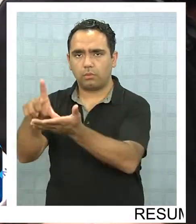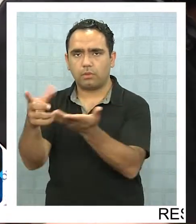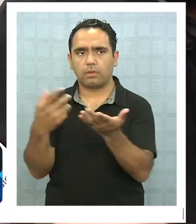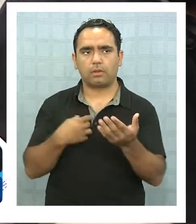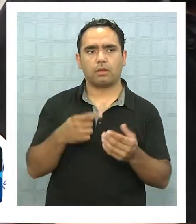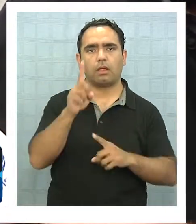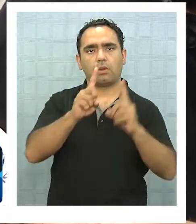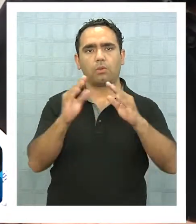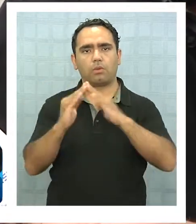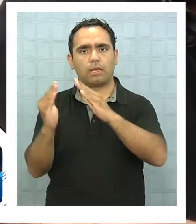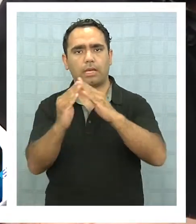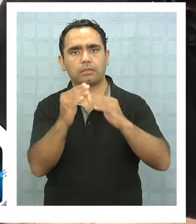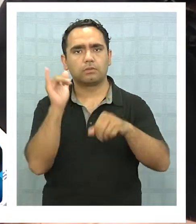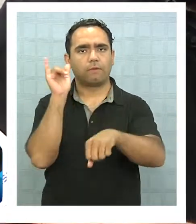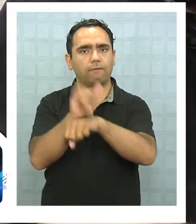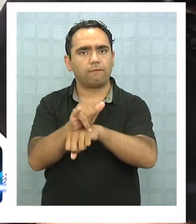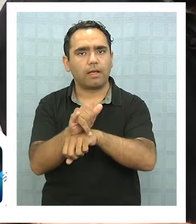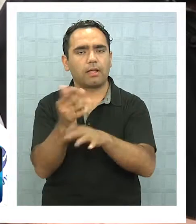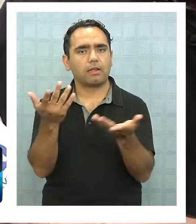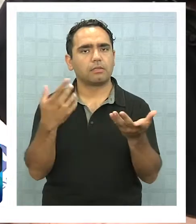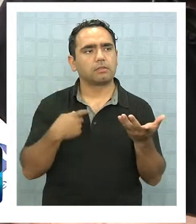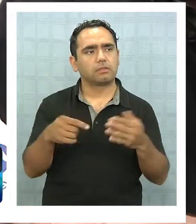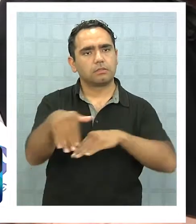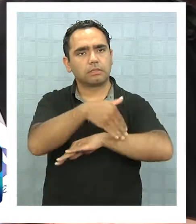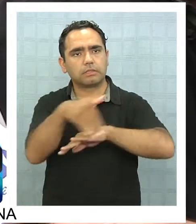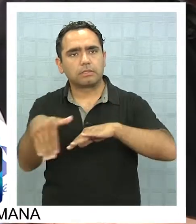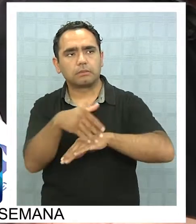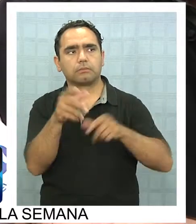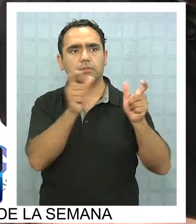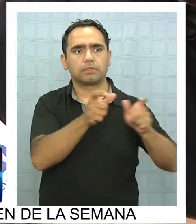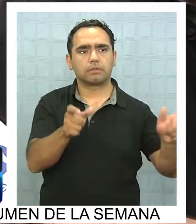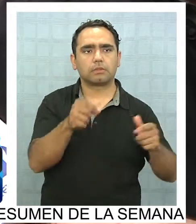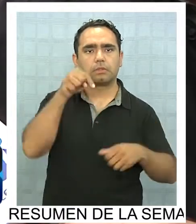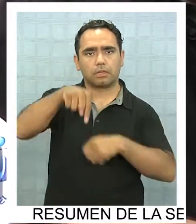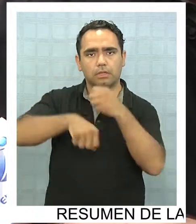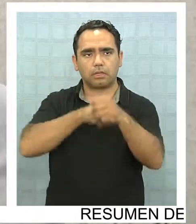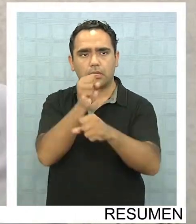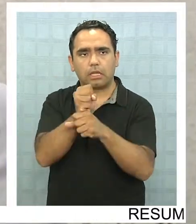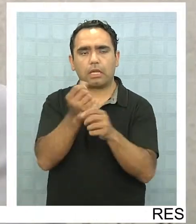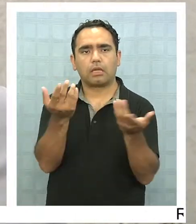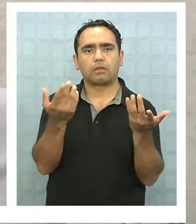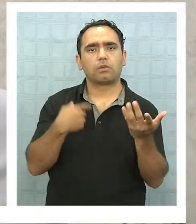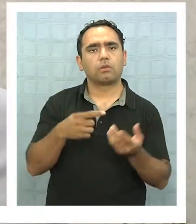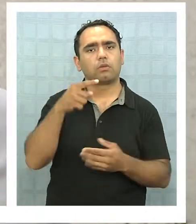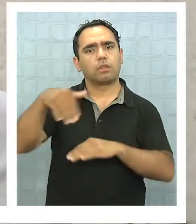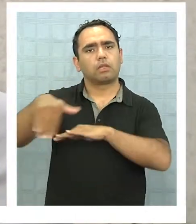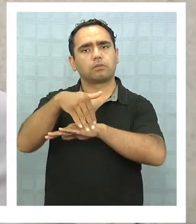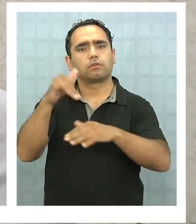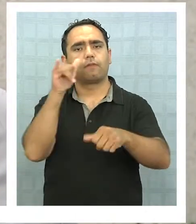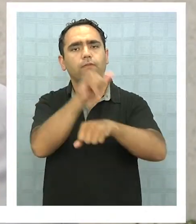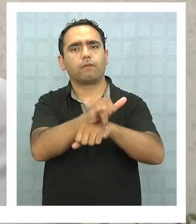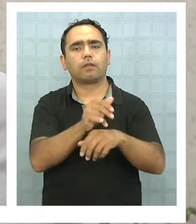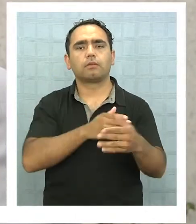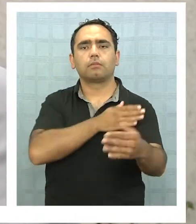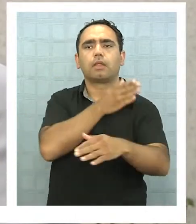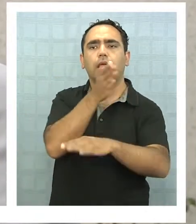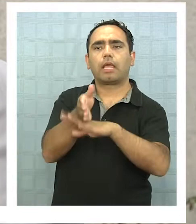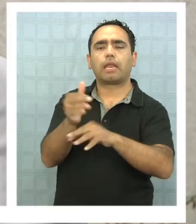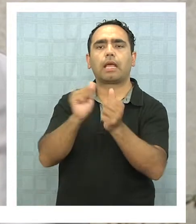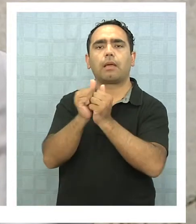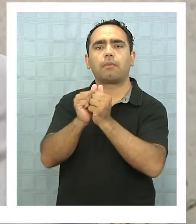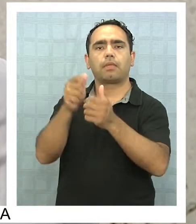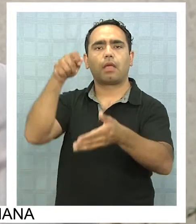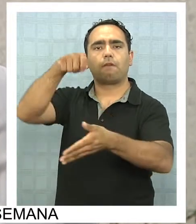falso, son personas acarreadas, en la historia de acarreado, que este año dieron su domicilio falso para ir a votar a la comuna de Camiña.